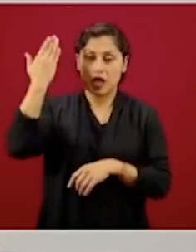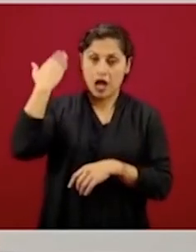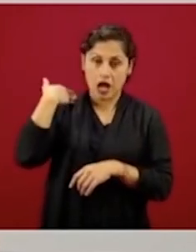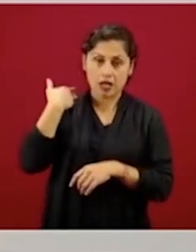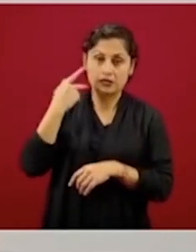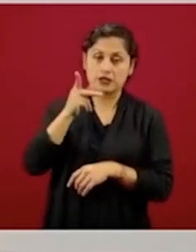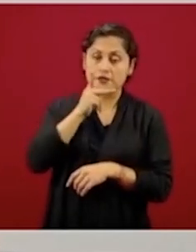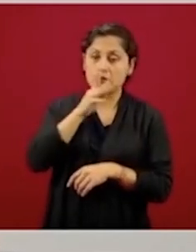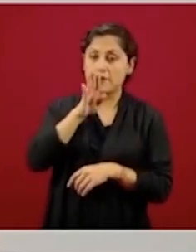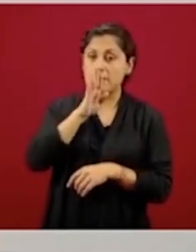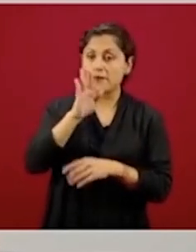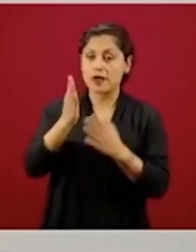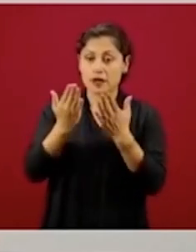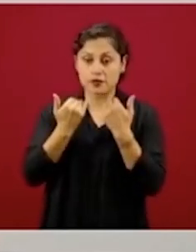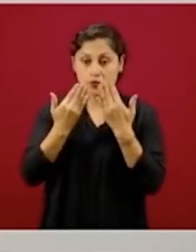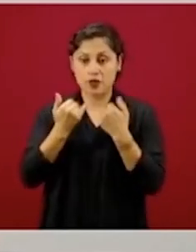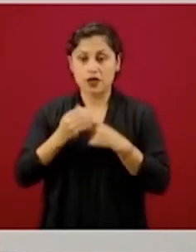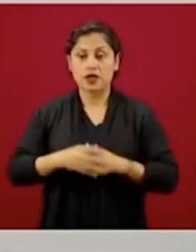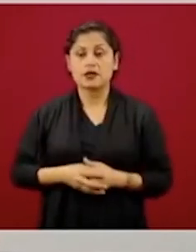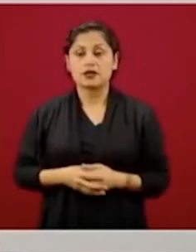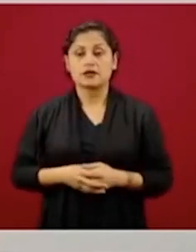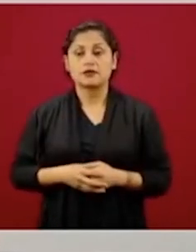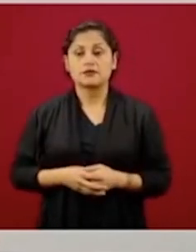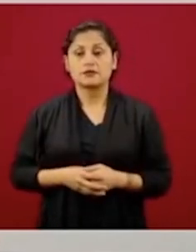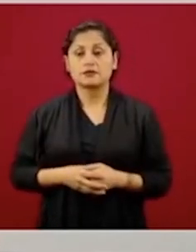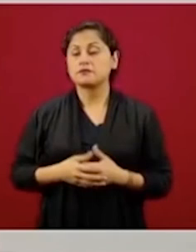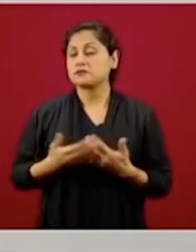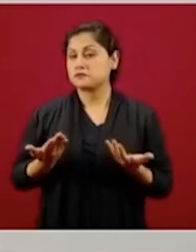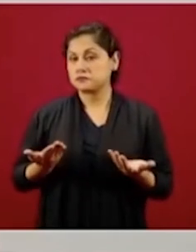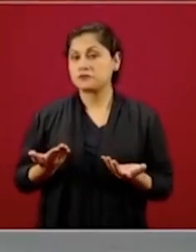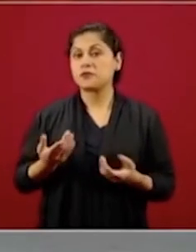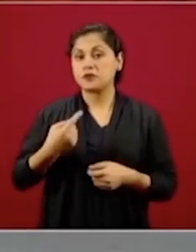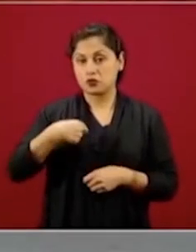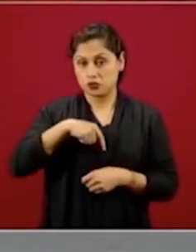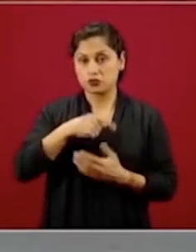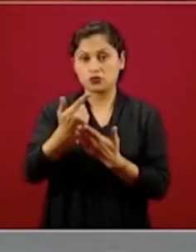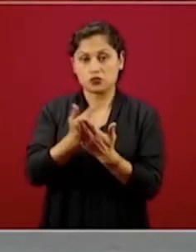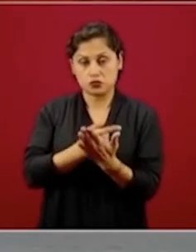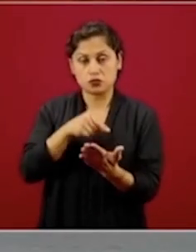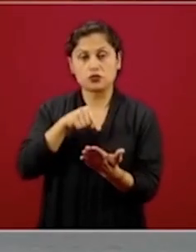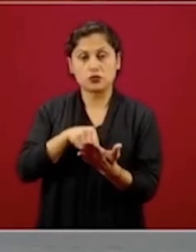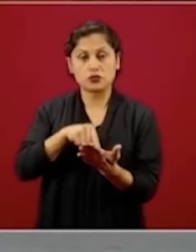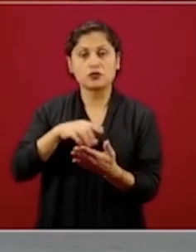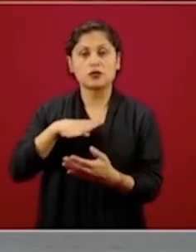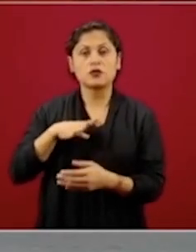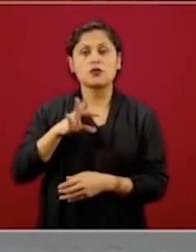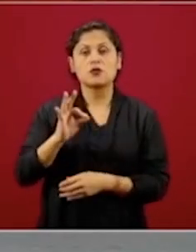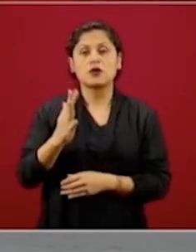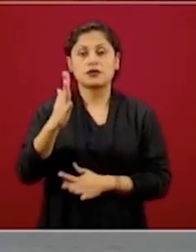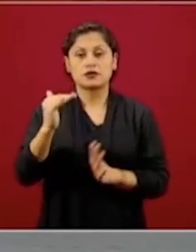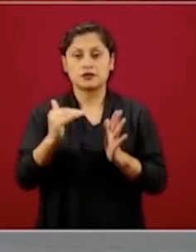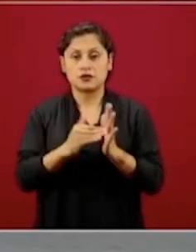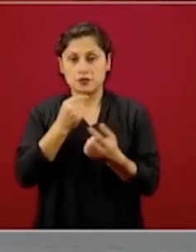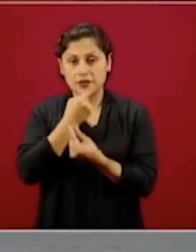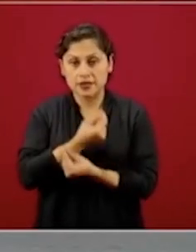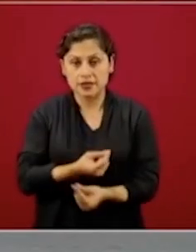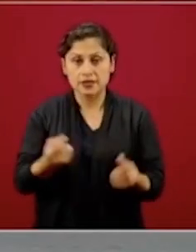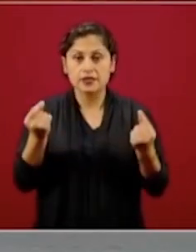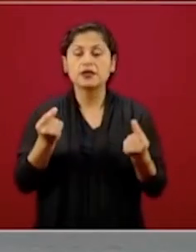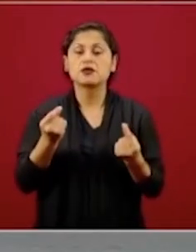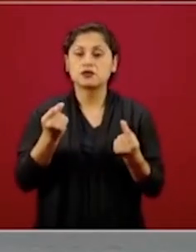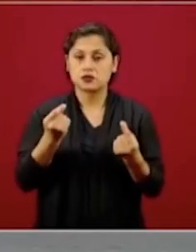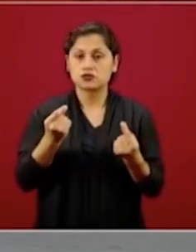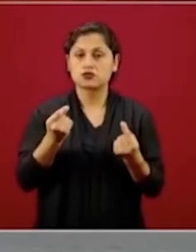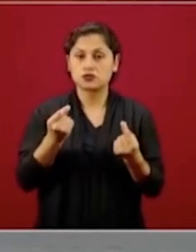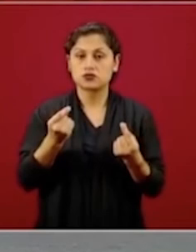antes. Tenemos ya un padrón, son cerca de 45 mil niños que están activos,